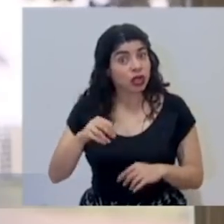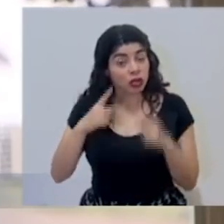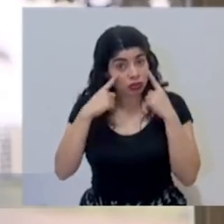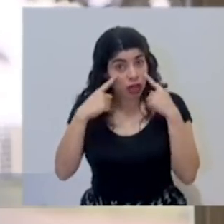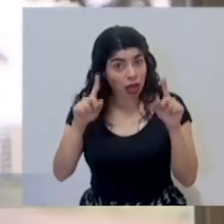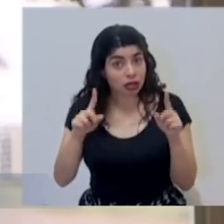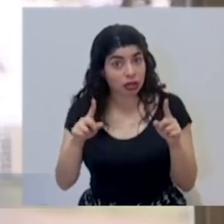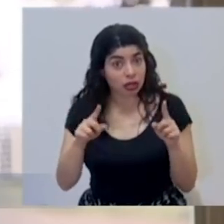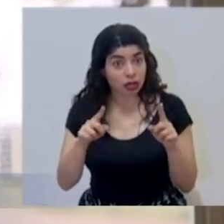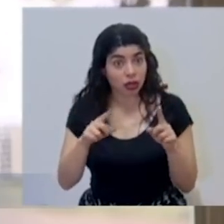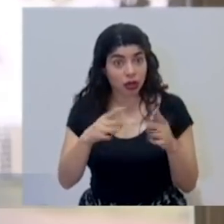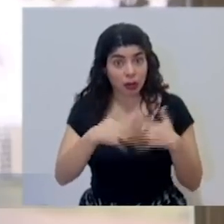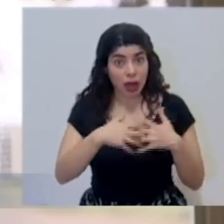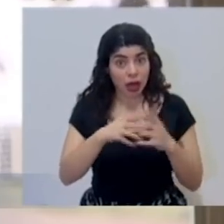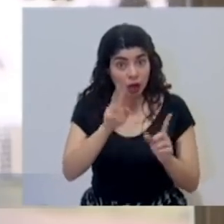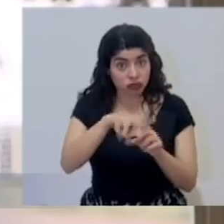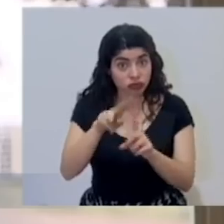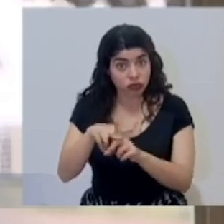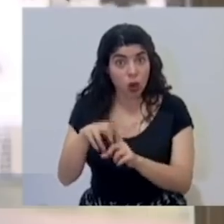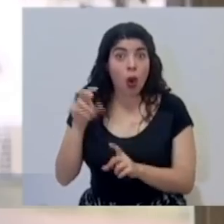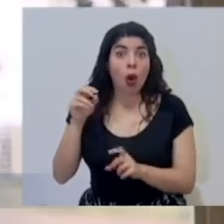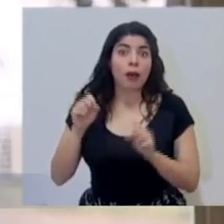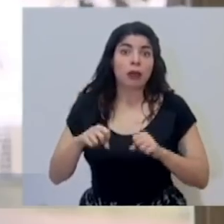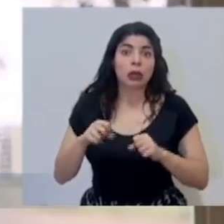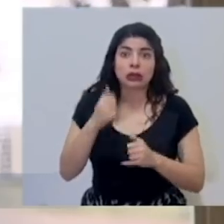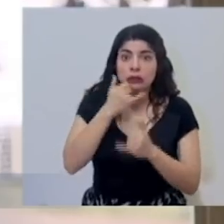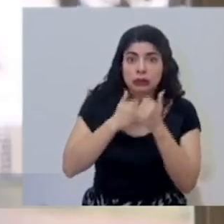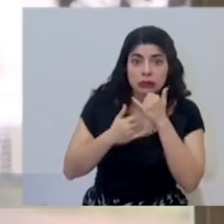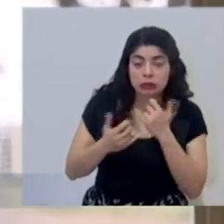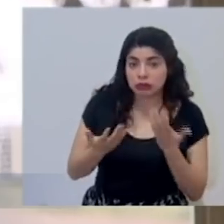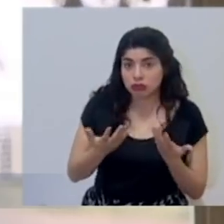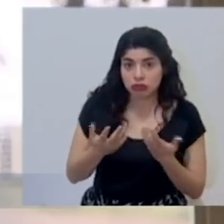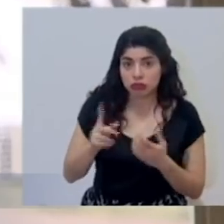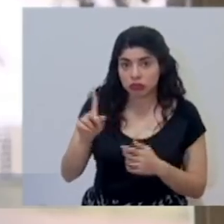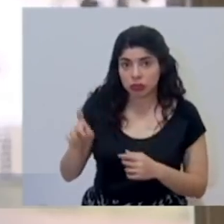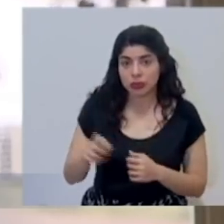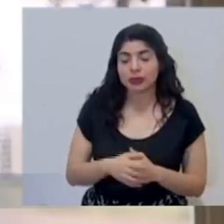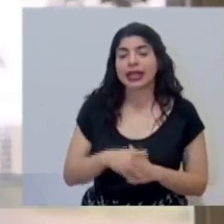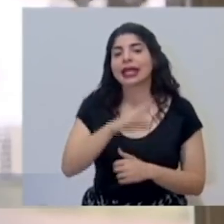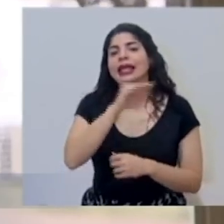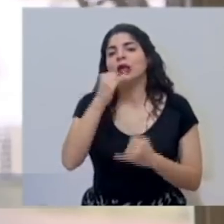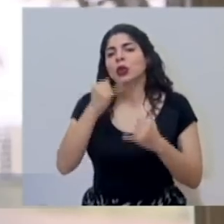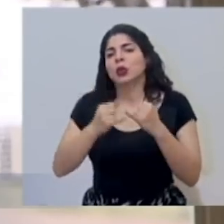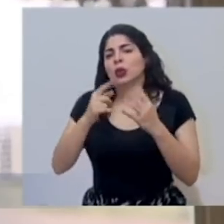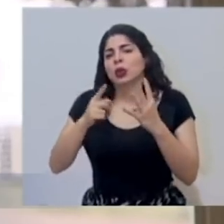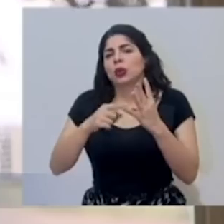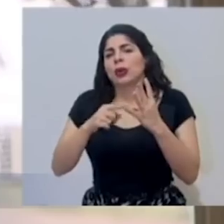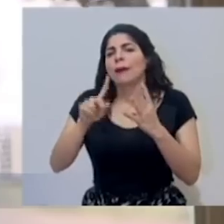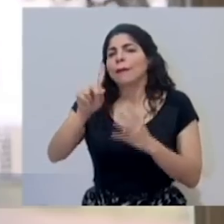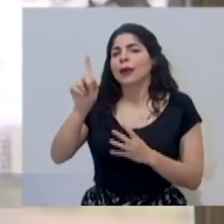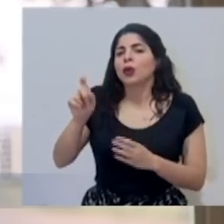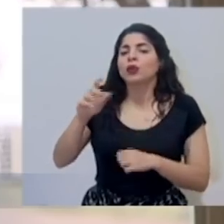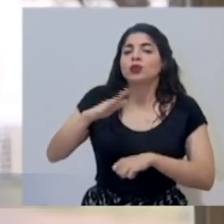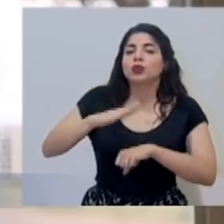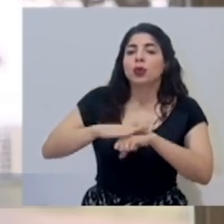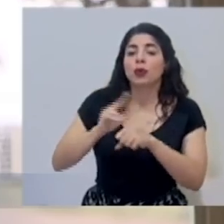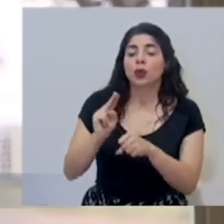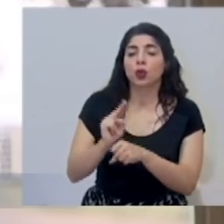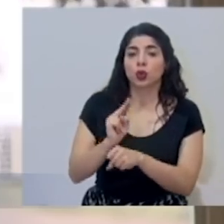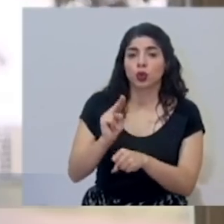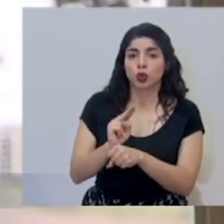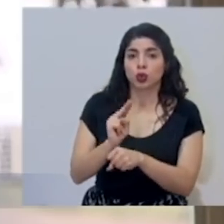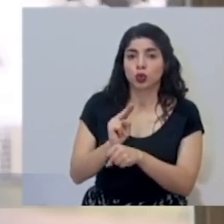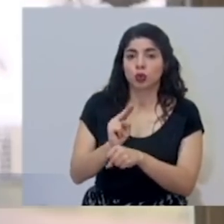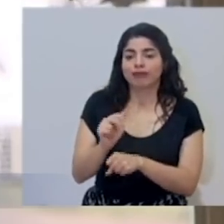la implementación de estos respiradores o si esperan fallas de alguna forma. Y finalmente queríamos preguntarle también sobre el